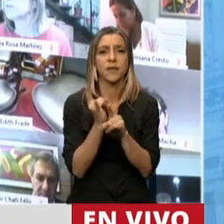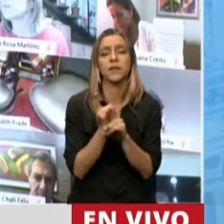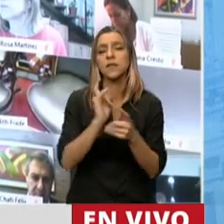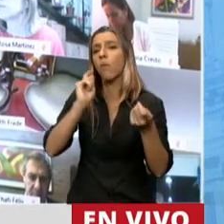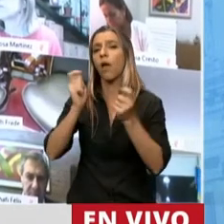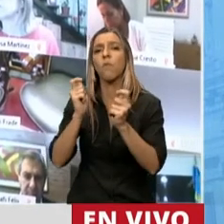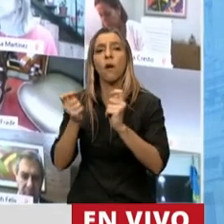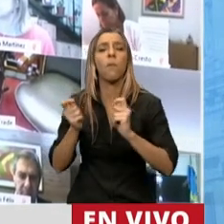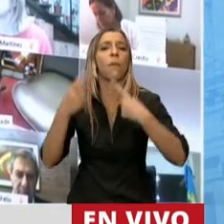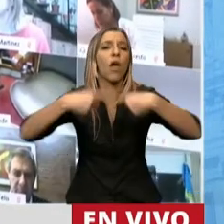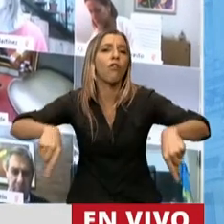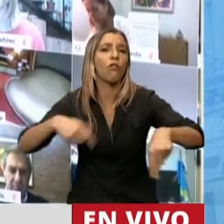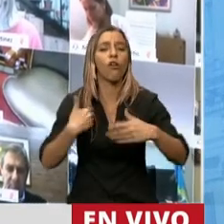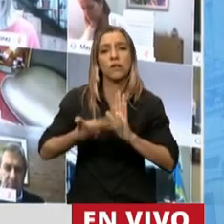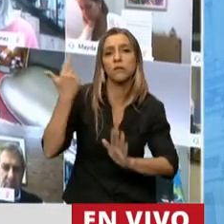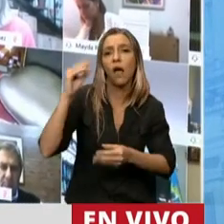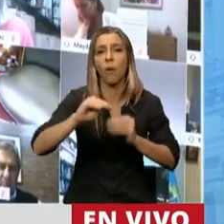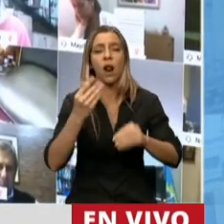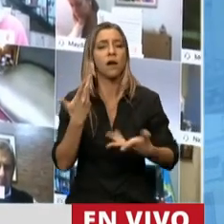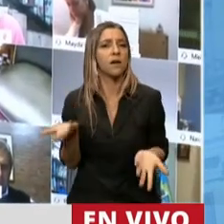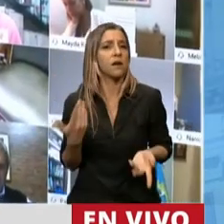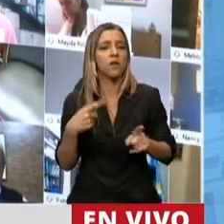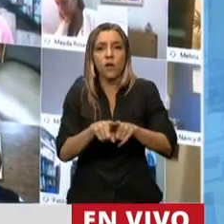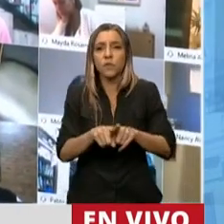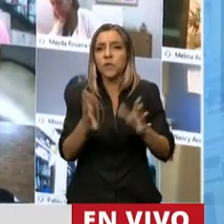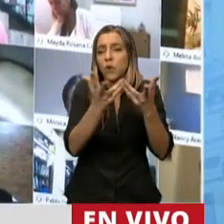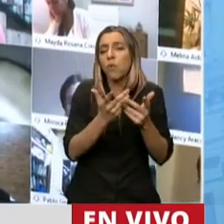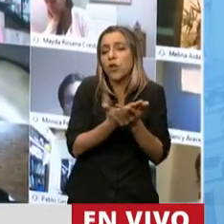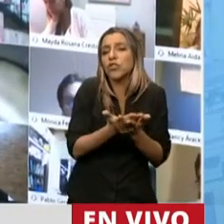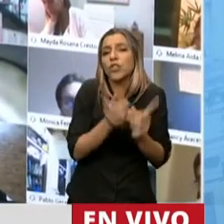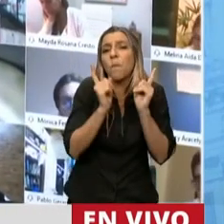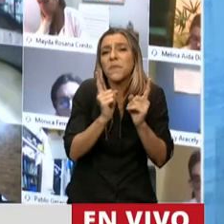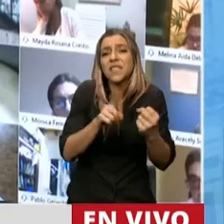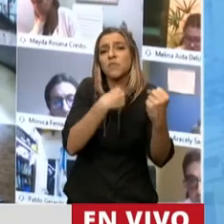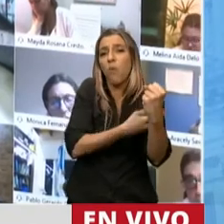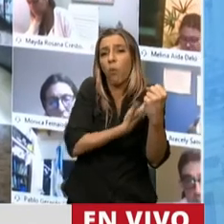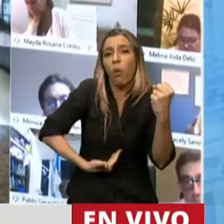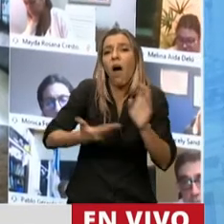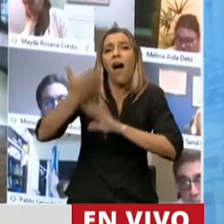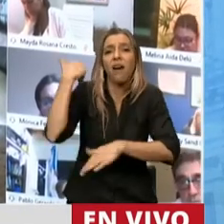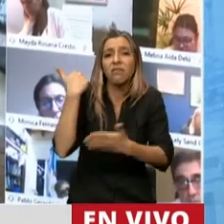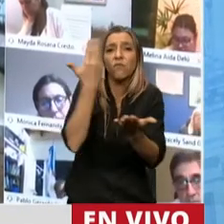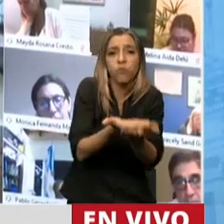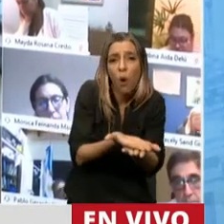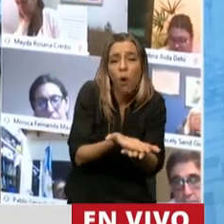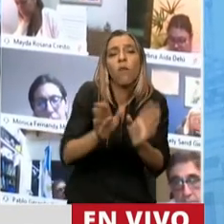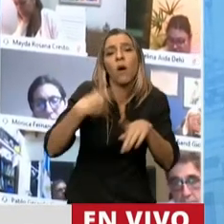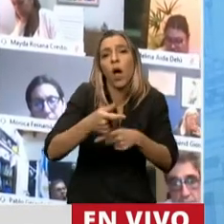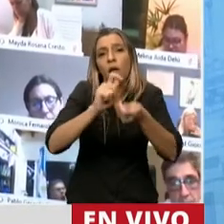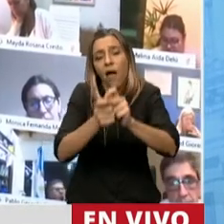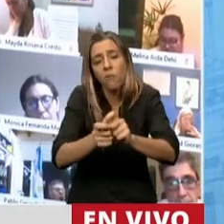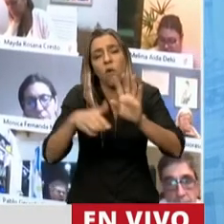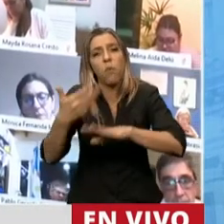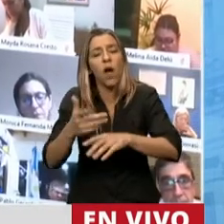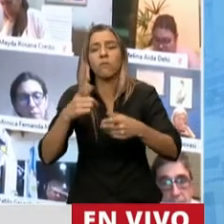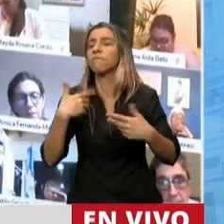aspectos más importantes que tiene este proyecto que el propio Poder Ejecutivo había establecido. Fuera de toda chicana,